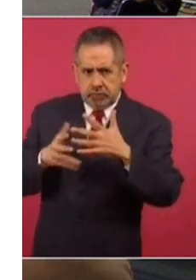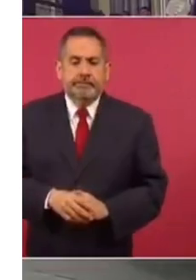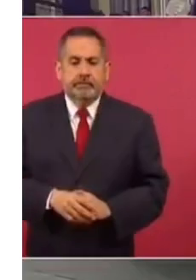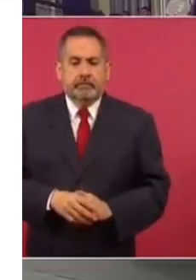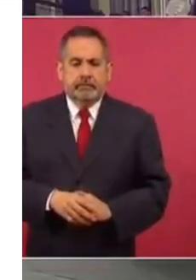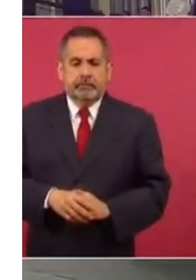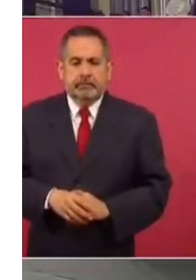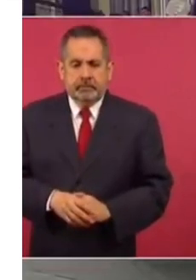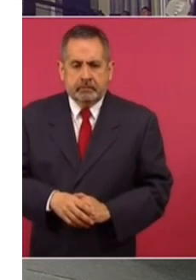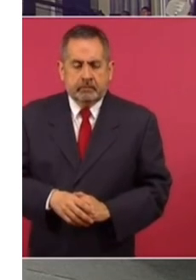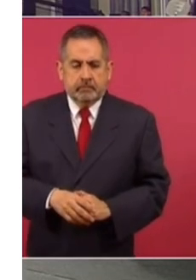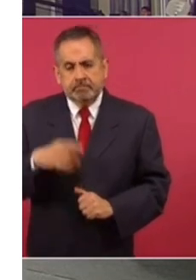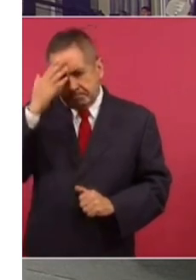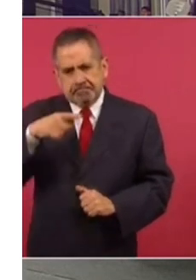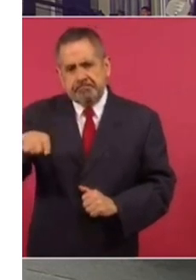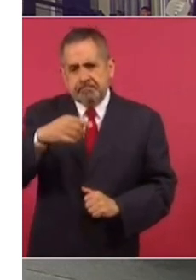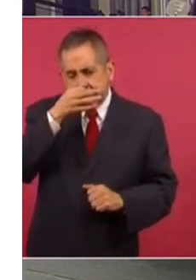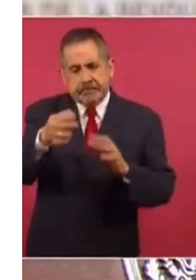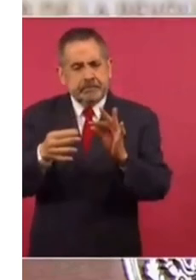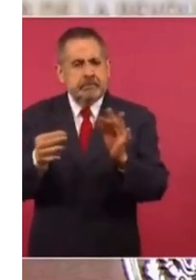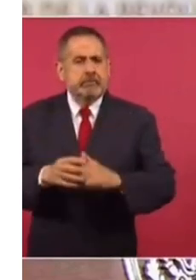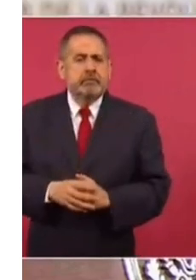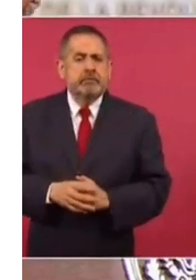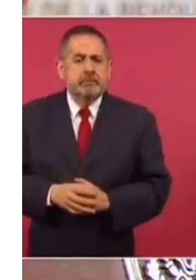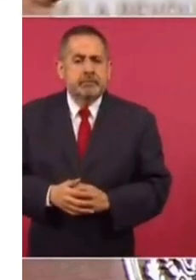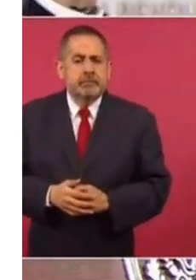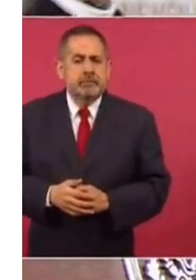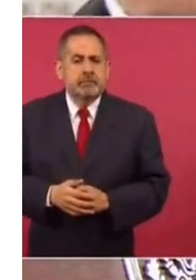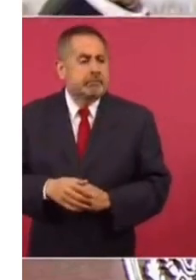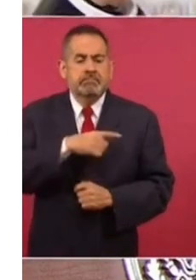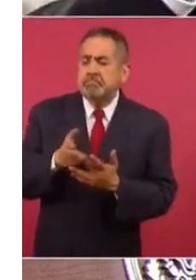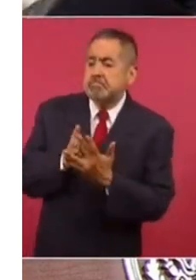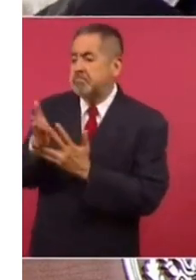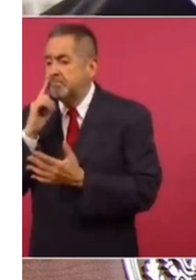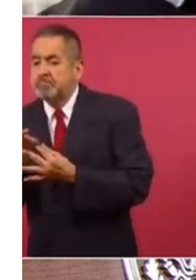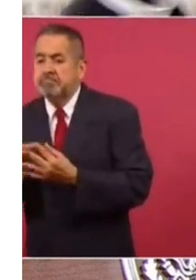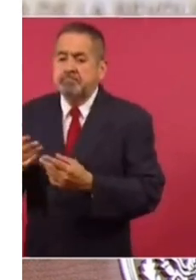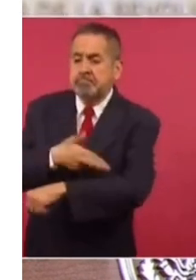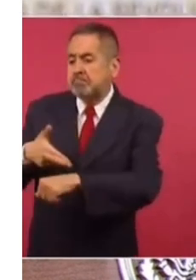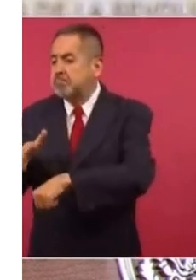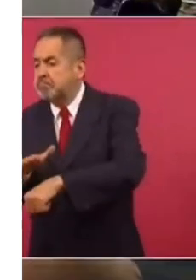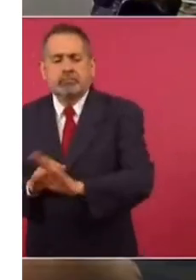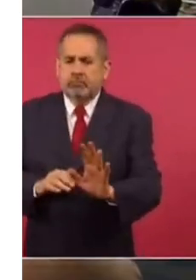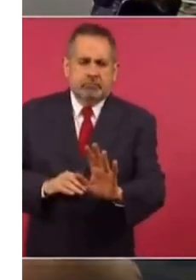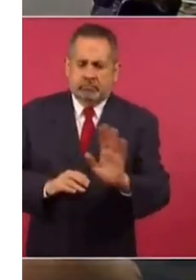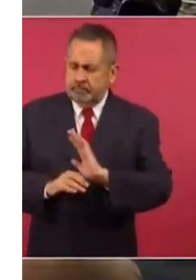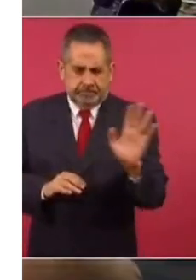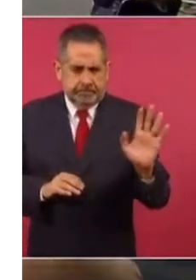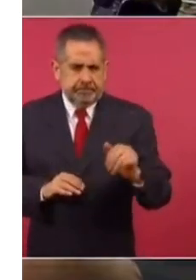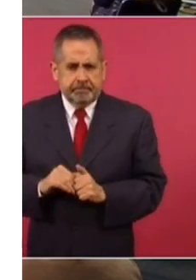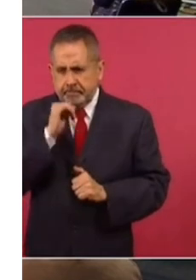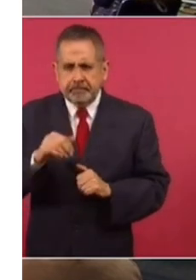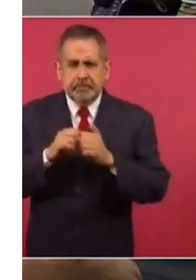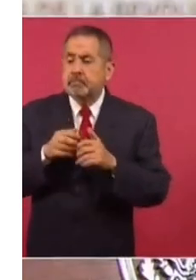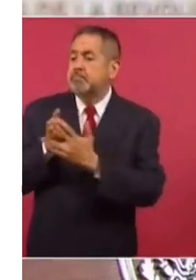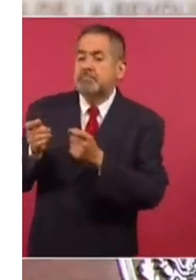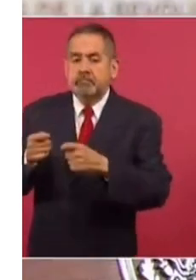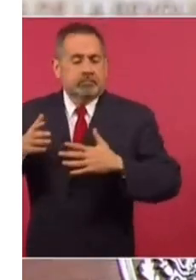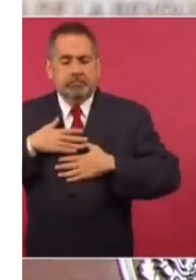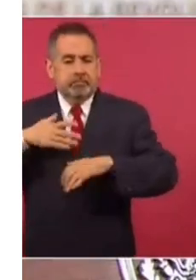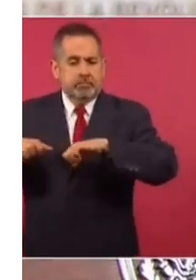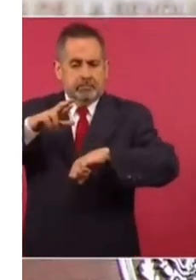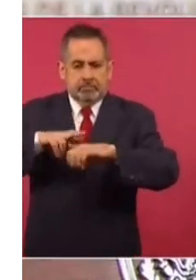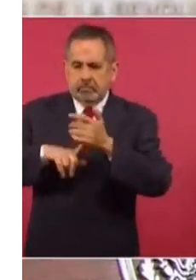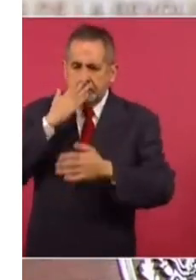Para que se sepa, no es injerencismo estar ahí conduciendo nada a nuestro embajador,